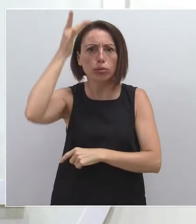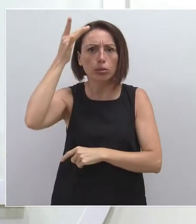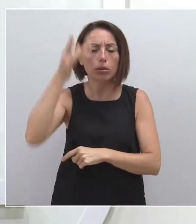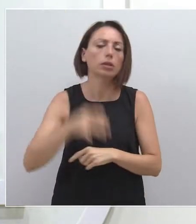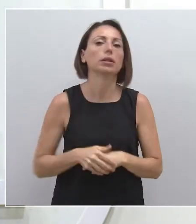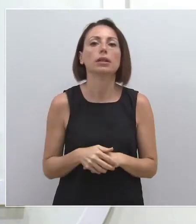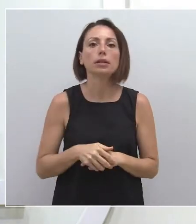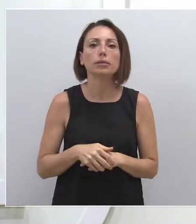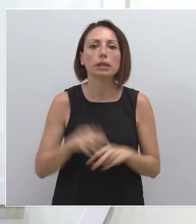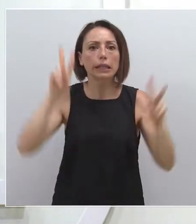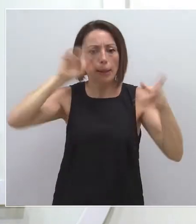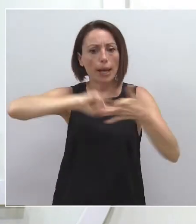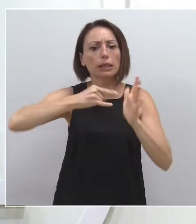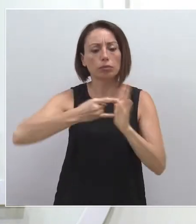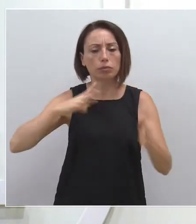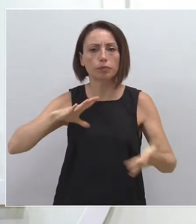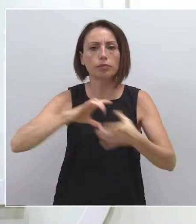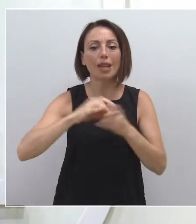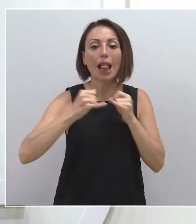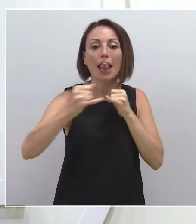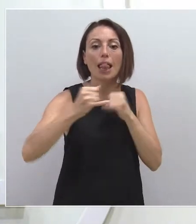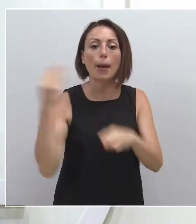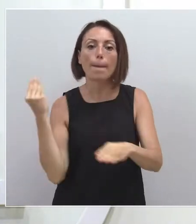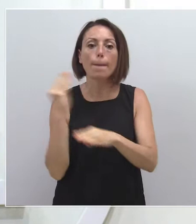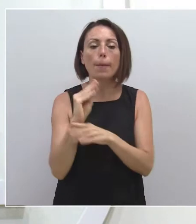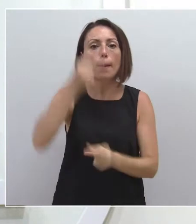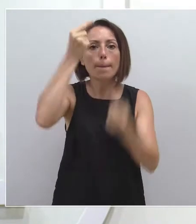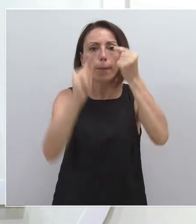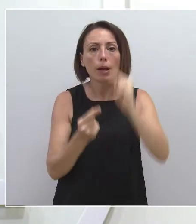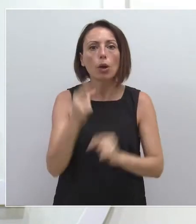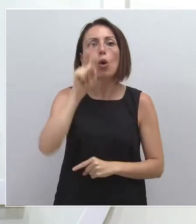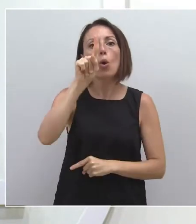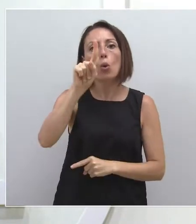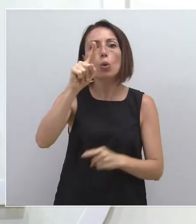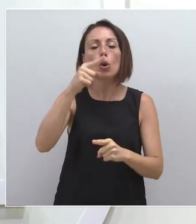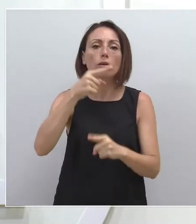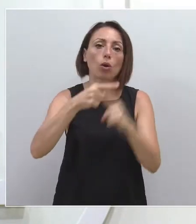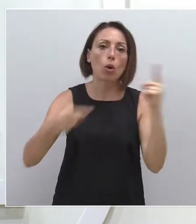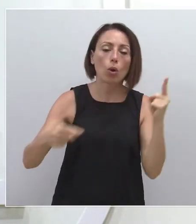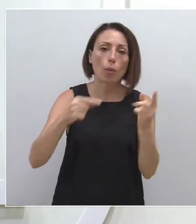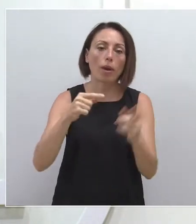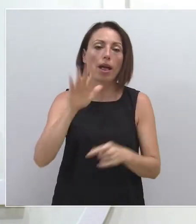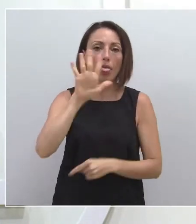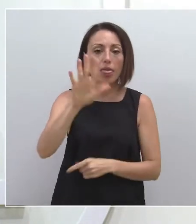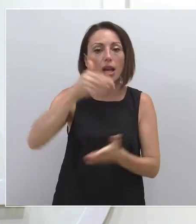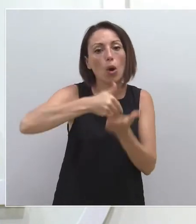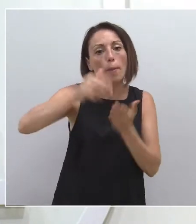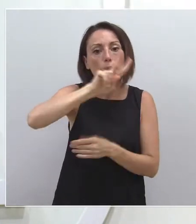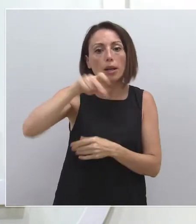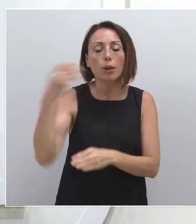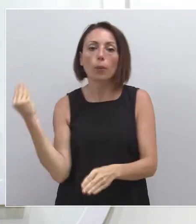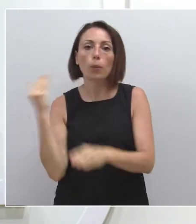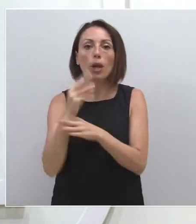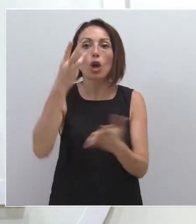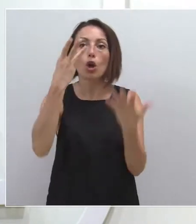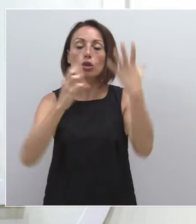potencial tecnológico. Esta línea está dotada con un presupuesto de 1,5 millones de euros que está cofinanciado al 80